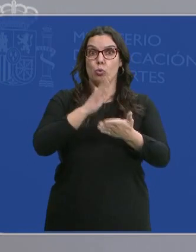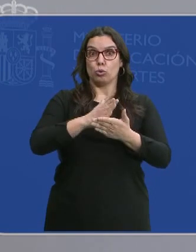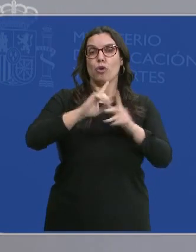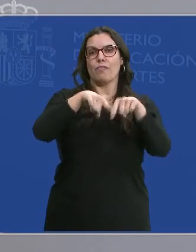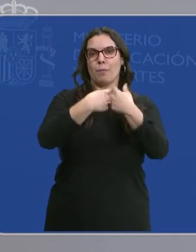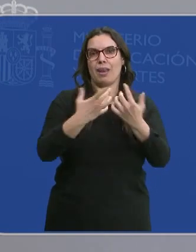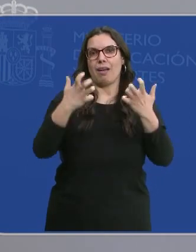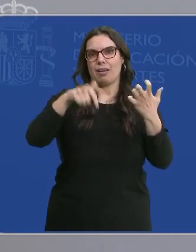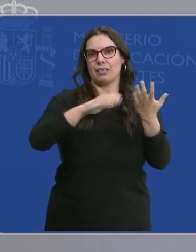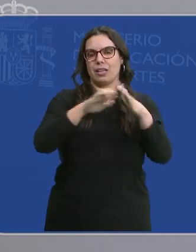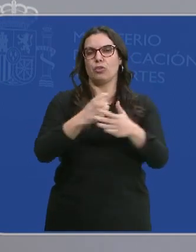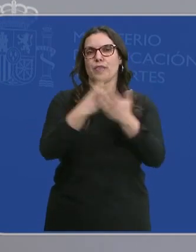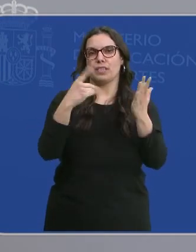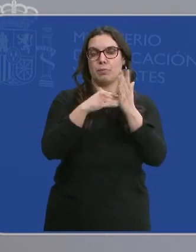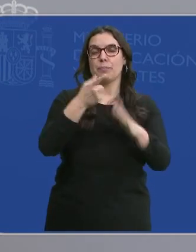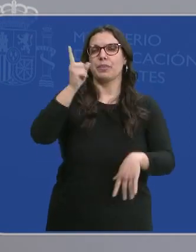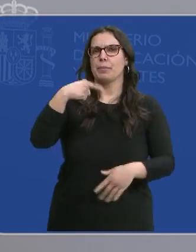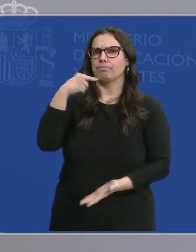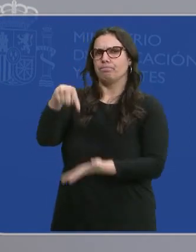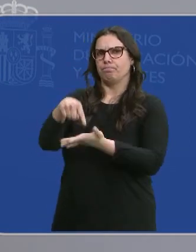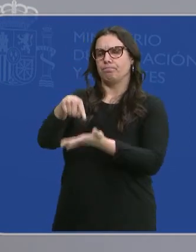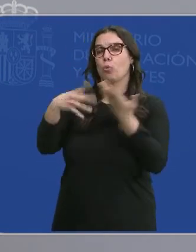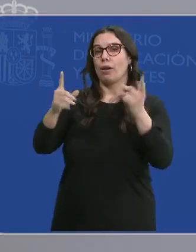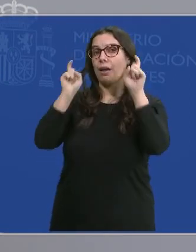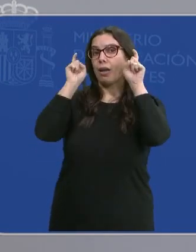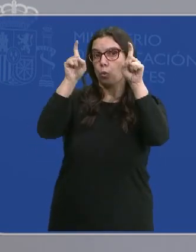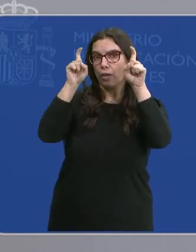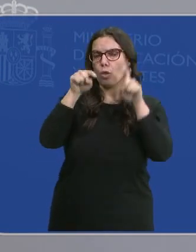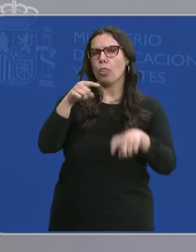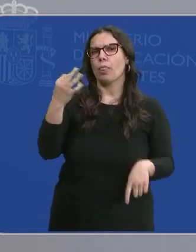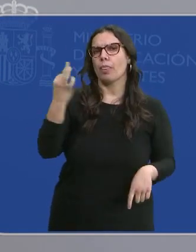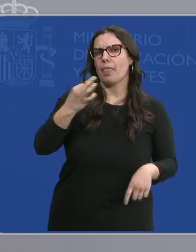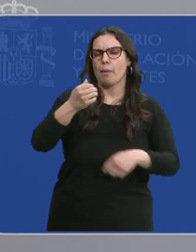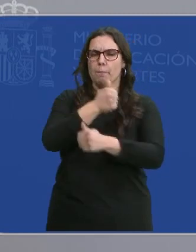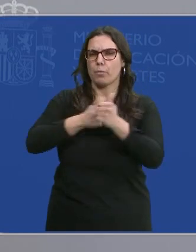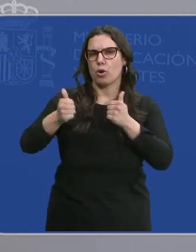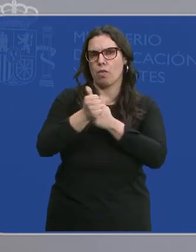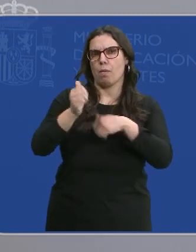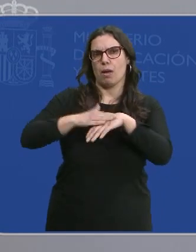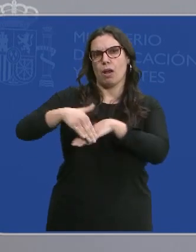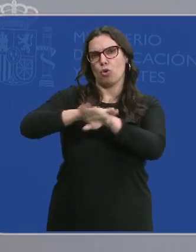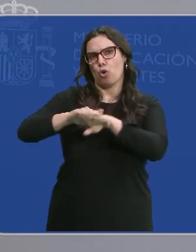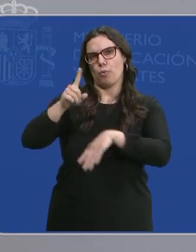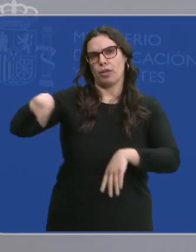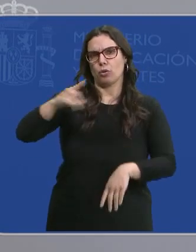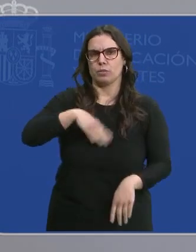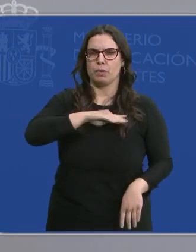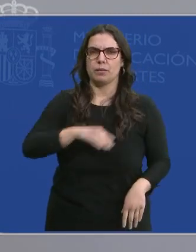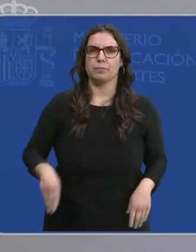.000 familias. Y también una exigencia que la educación sea una prioridad para el Gobierno de España.